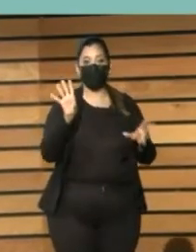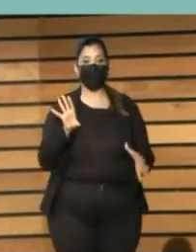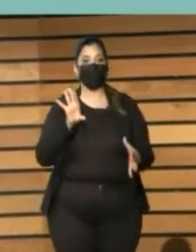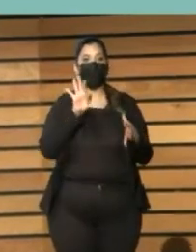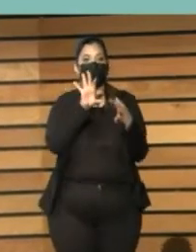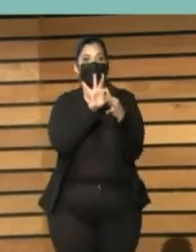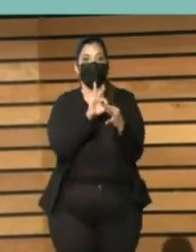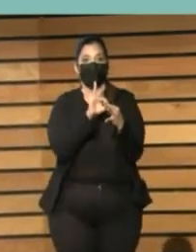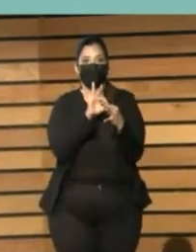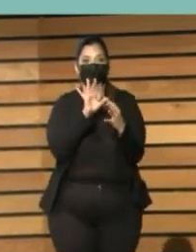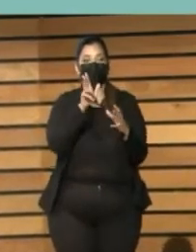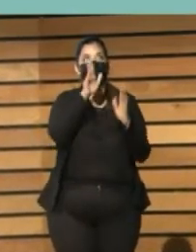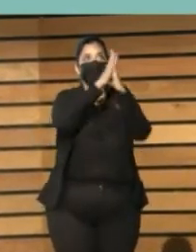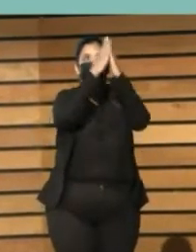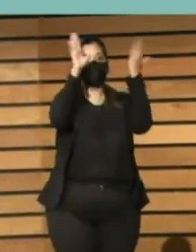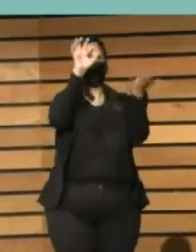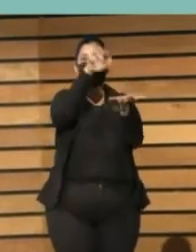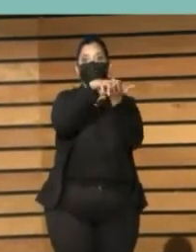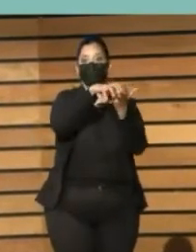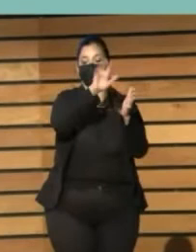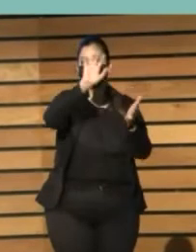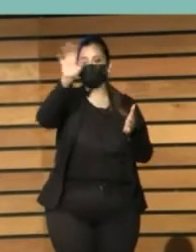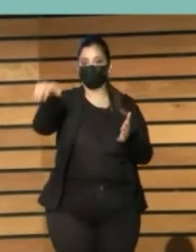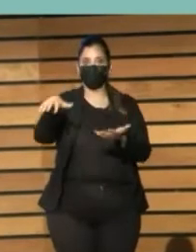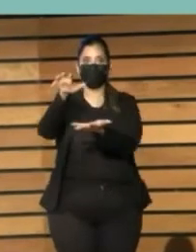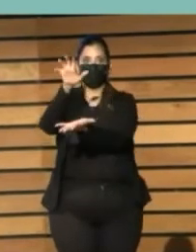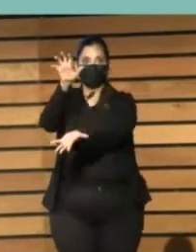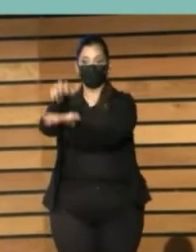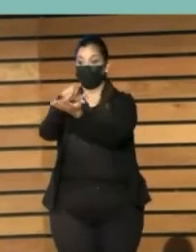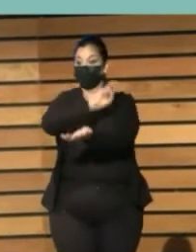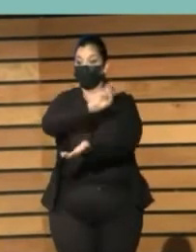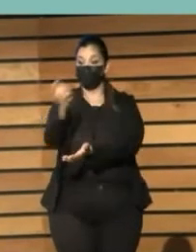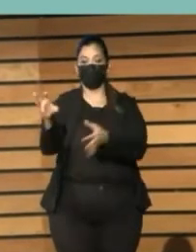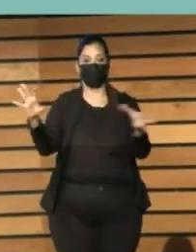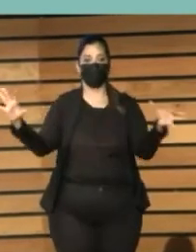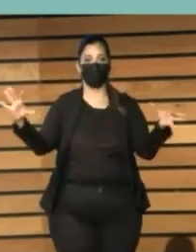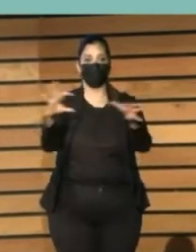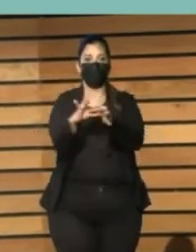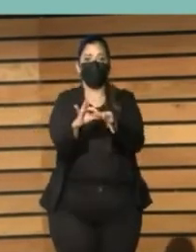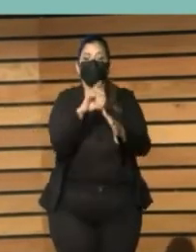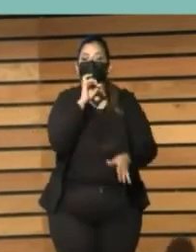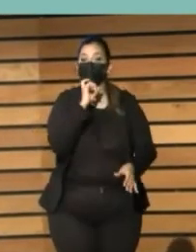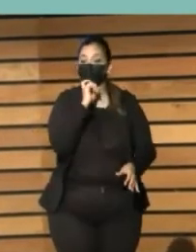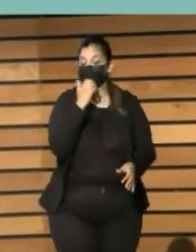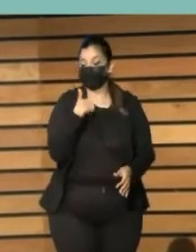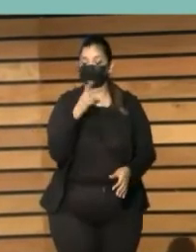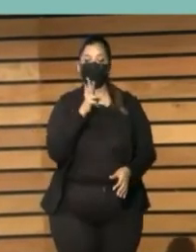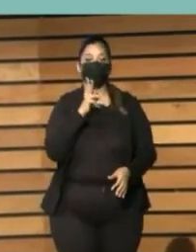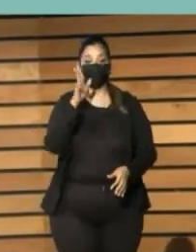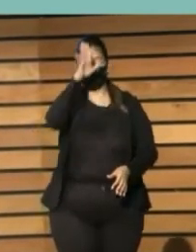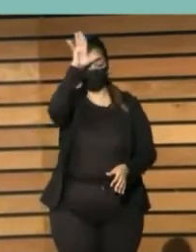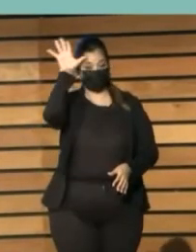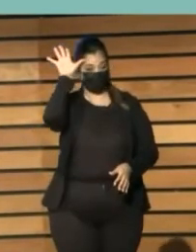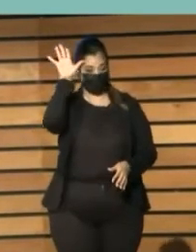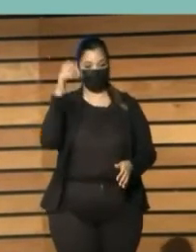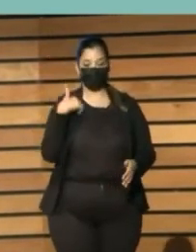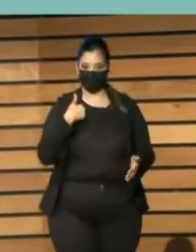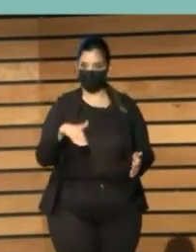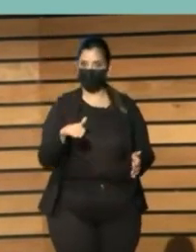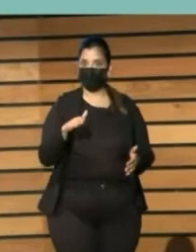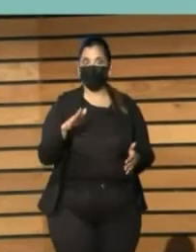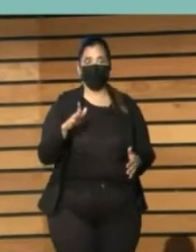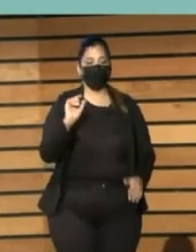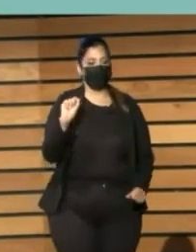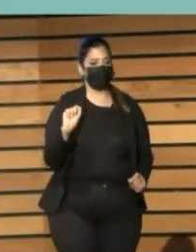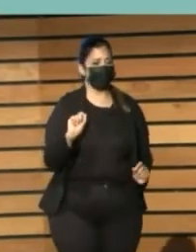las bibliotecas, pero antes quería compartir una visión que yo he tenido este verano. He recorrido por